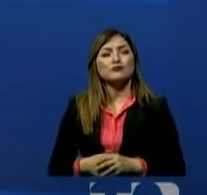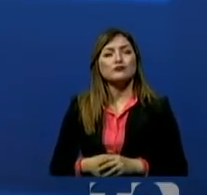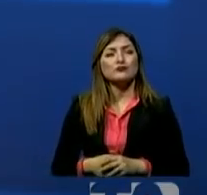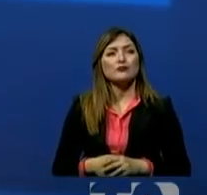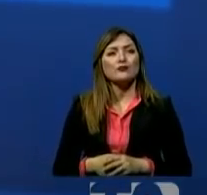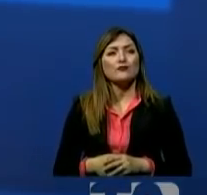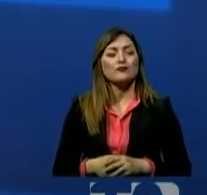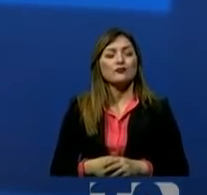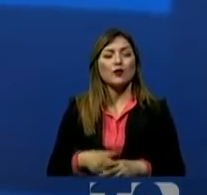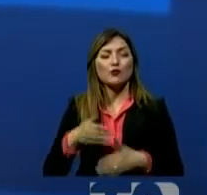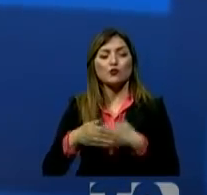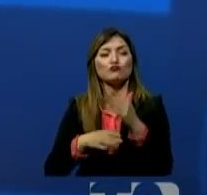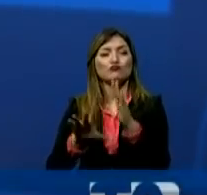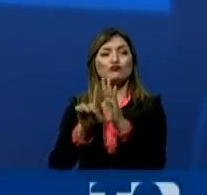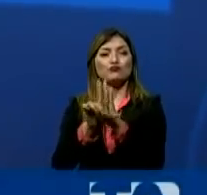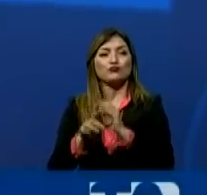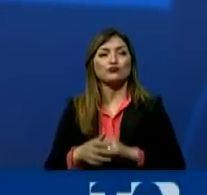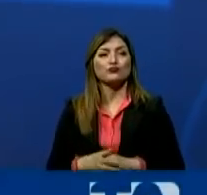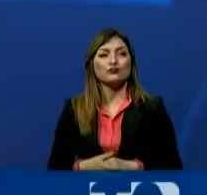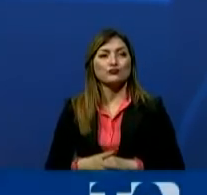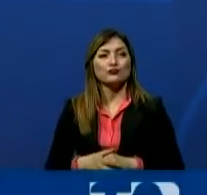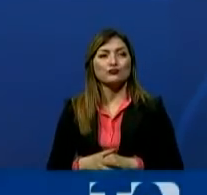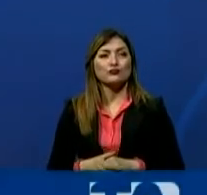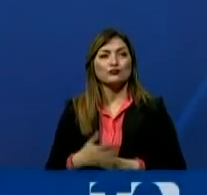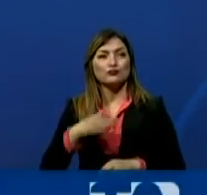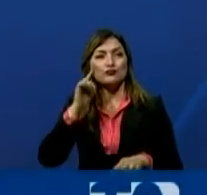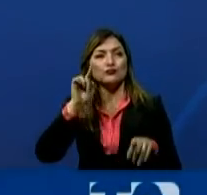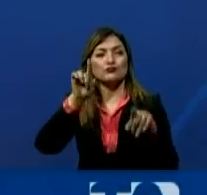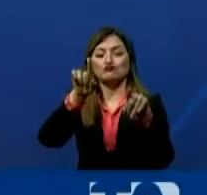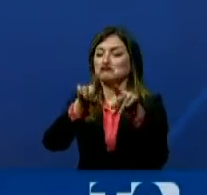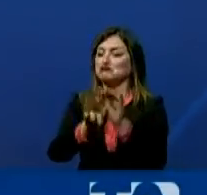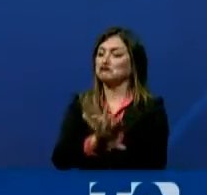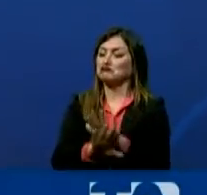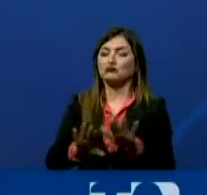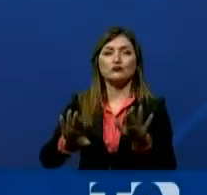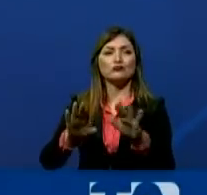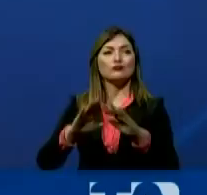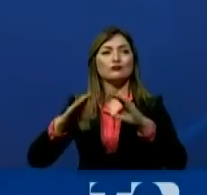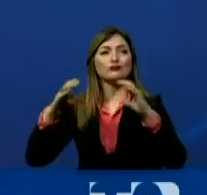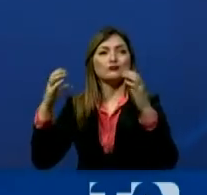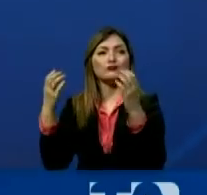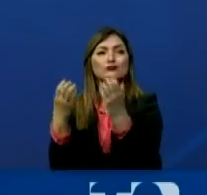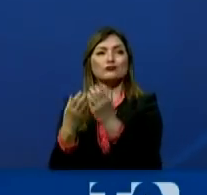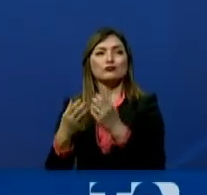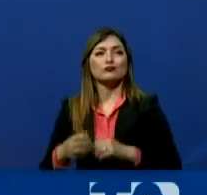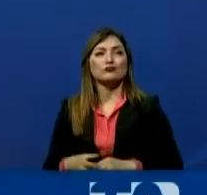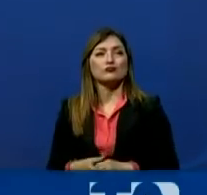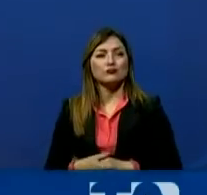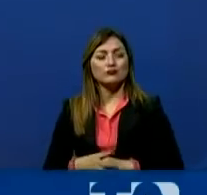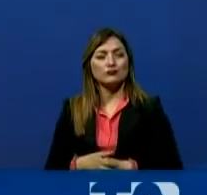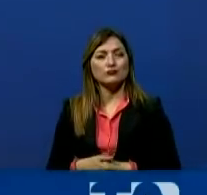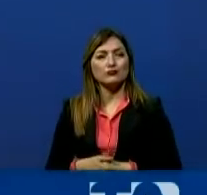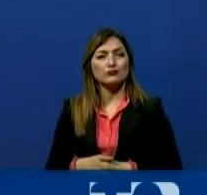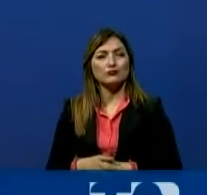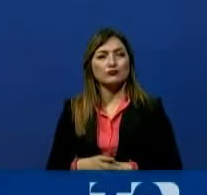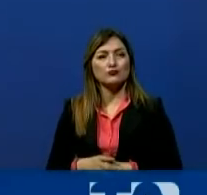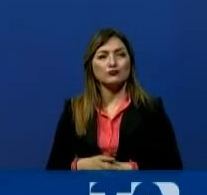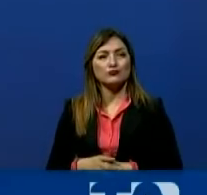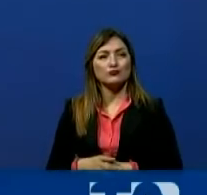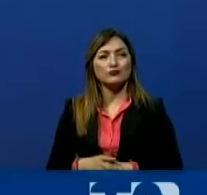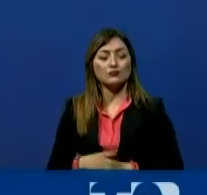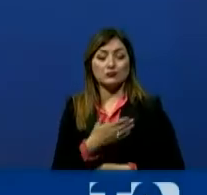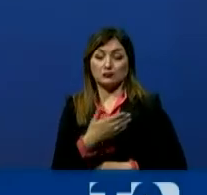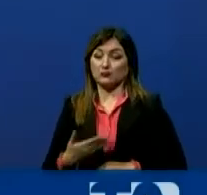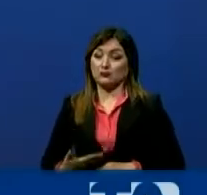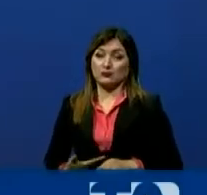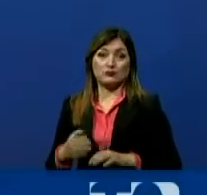procedimientos de ley, yo estoy muy de acuerdo en que se conforme la comisión y no solamente se ha evaluado